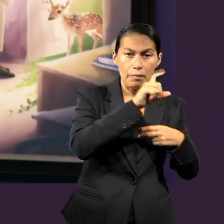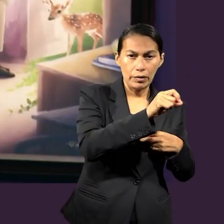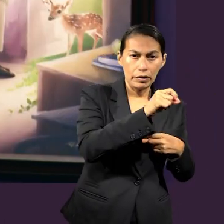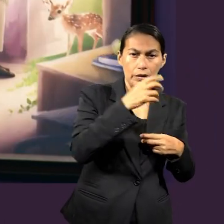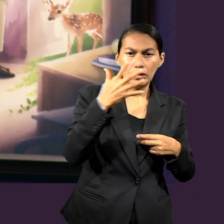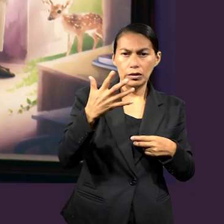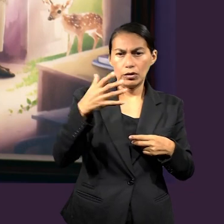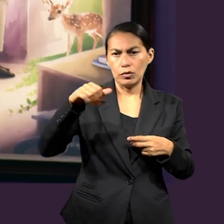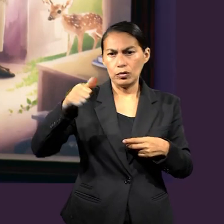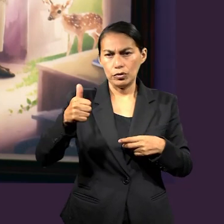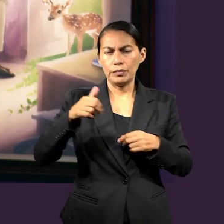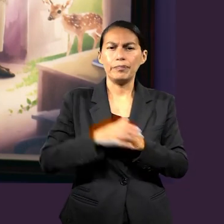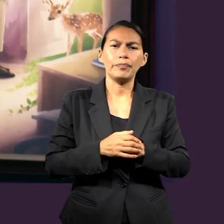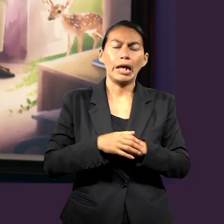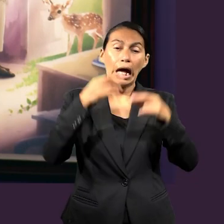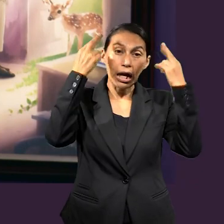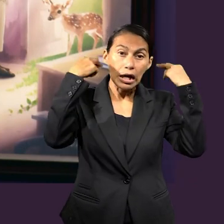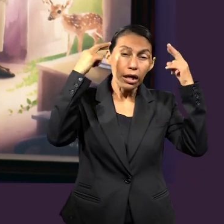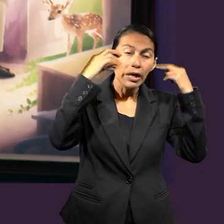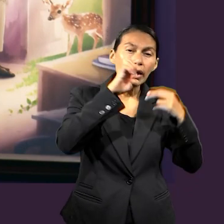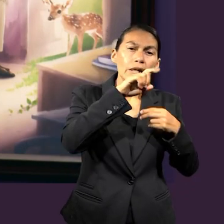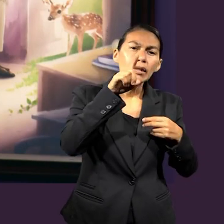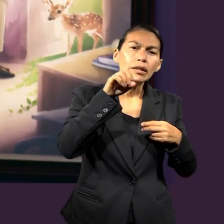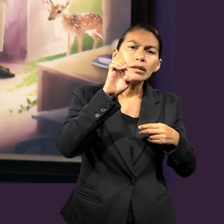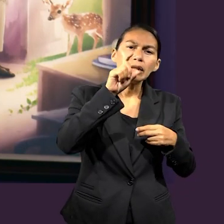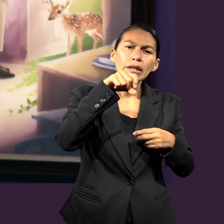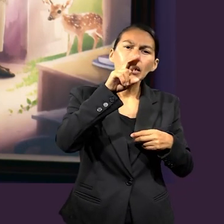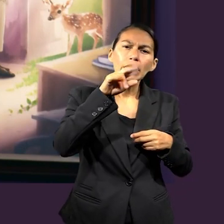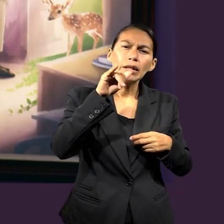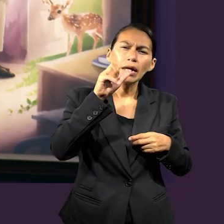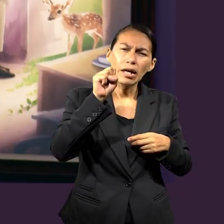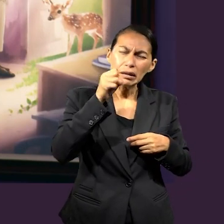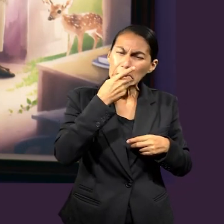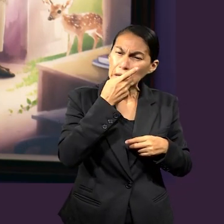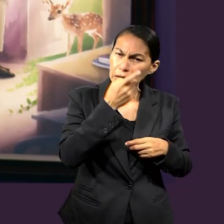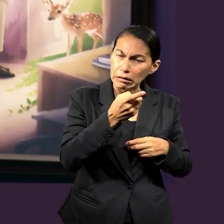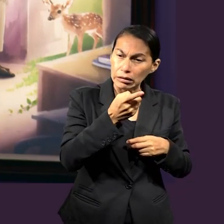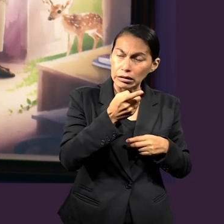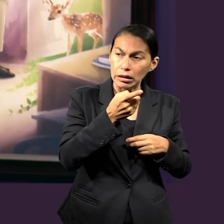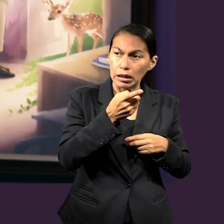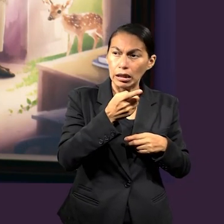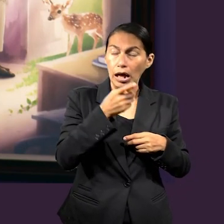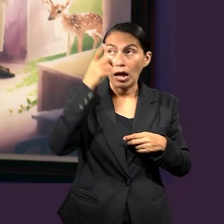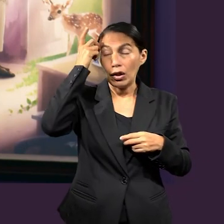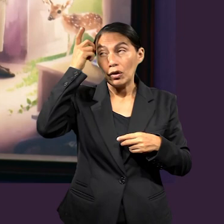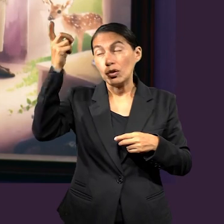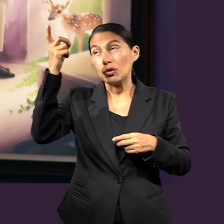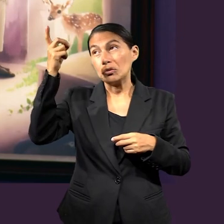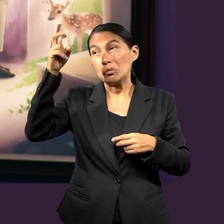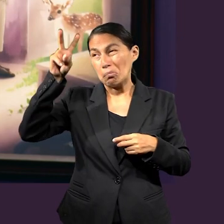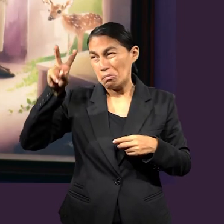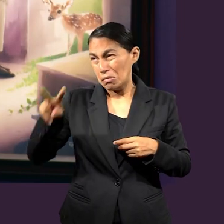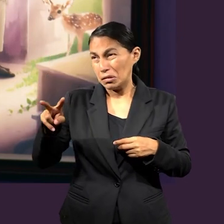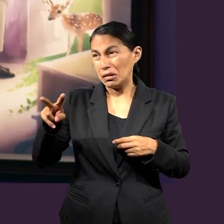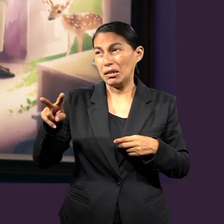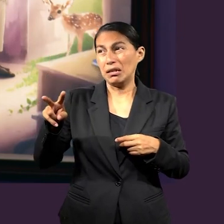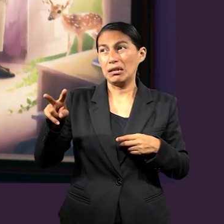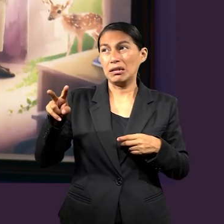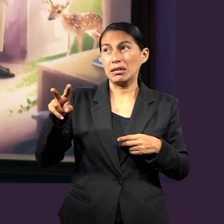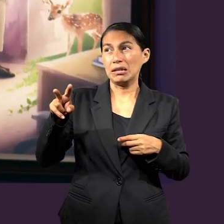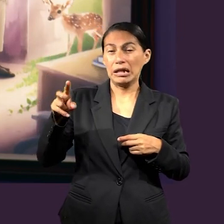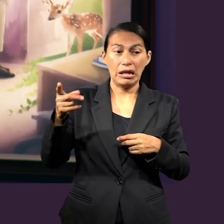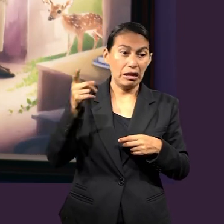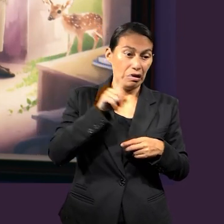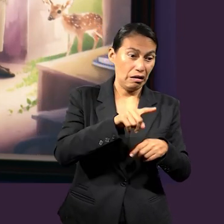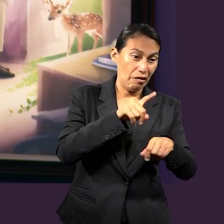la mente fue el de Segunda de Reyes 20, de 5 al 11, donde el rey Ezequiel decía que si de verdad Dios